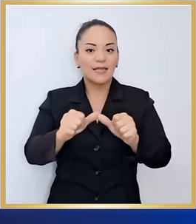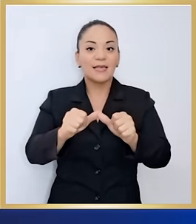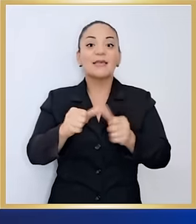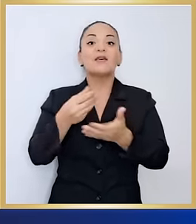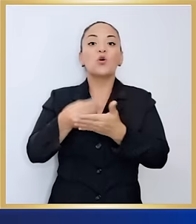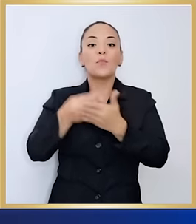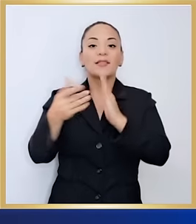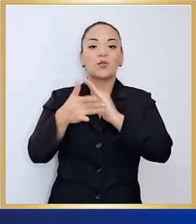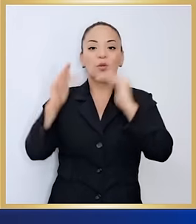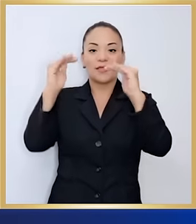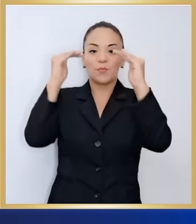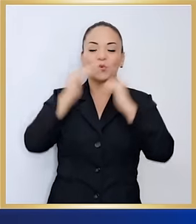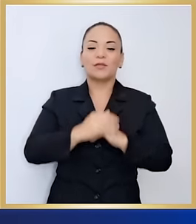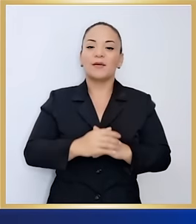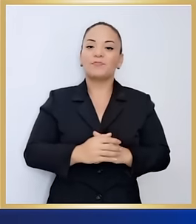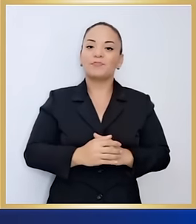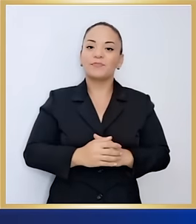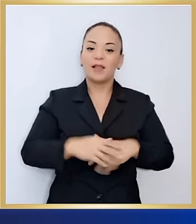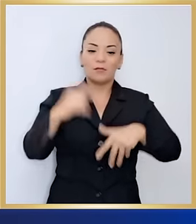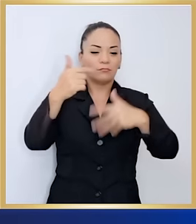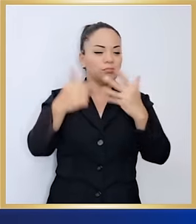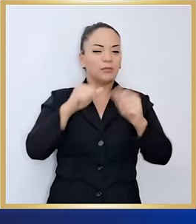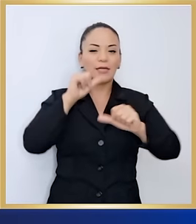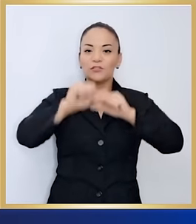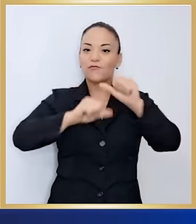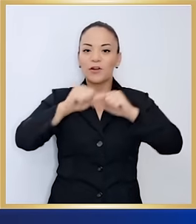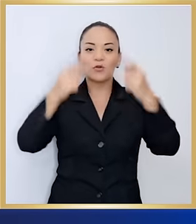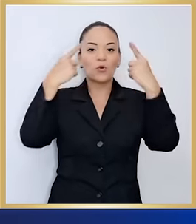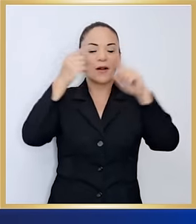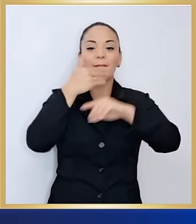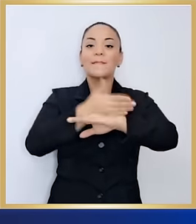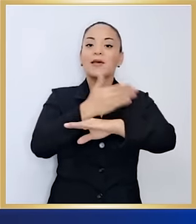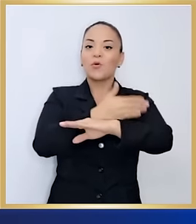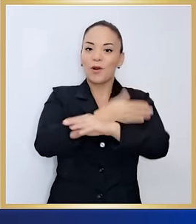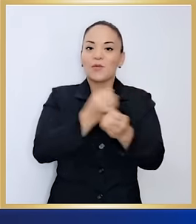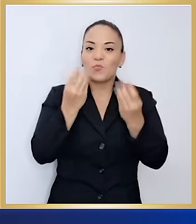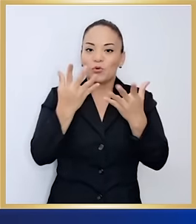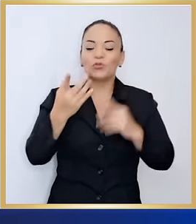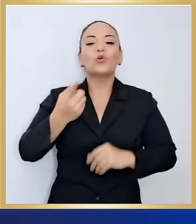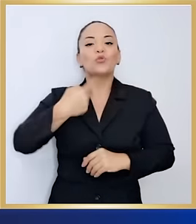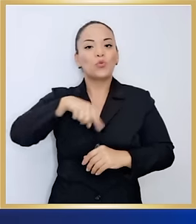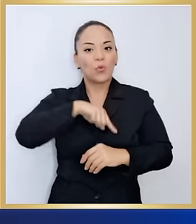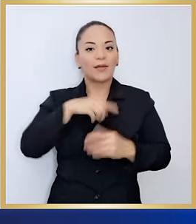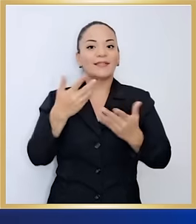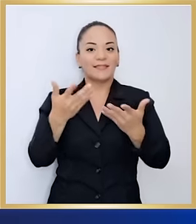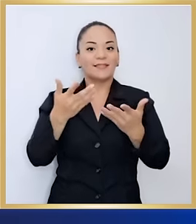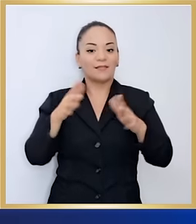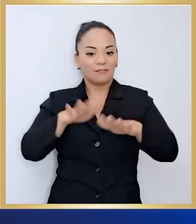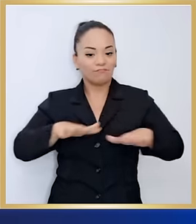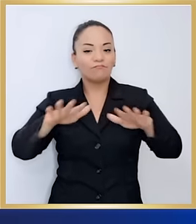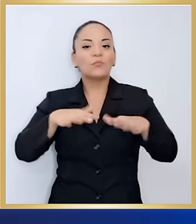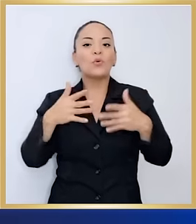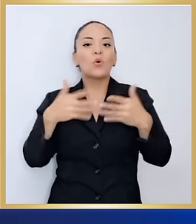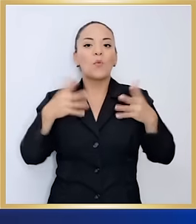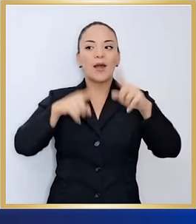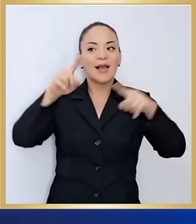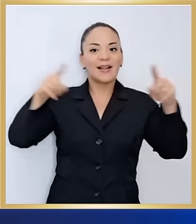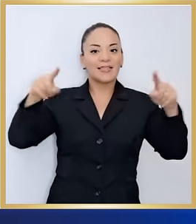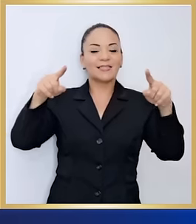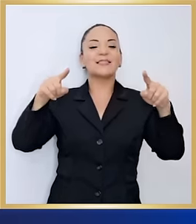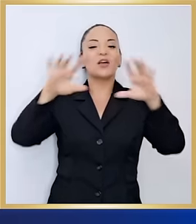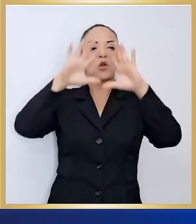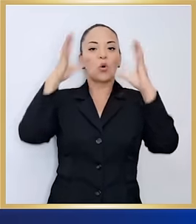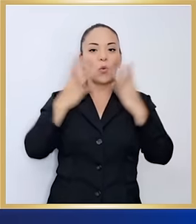constante y la adquisición de tecnología de punta. Todos estos esfuerzos nos han hecho mejorar notablemente nuestra